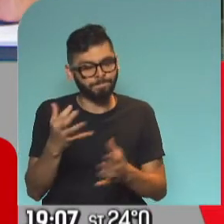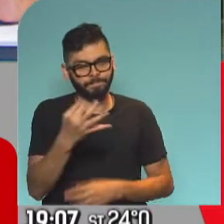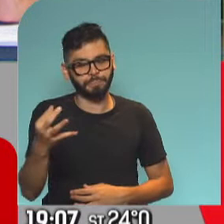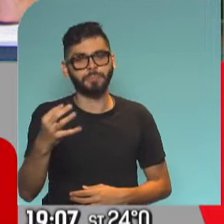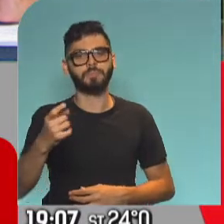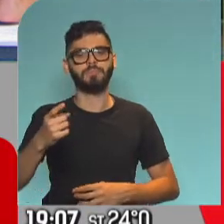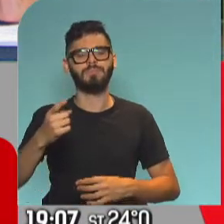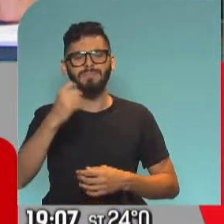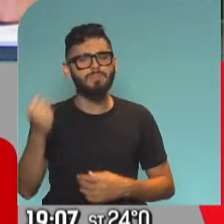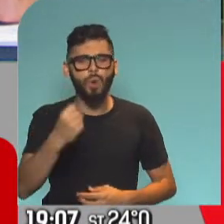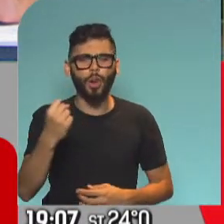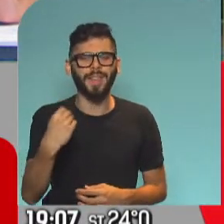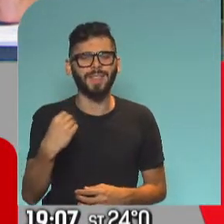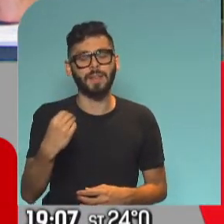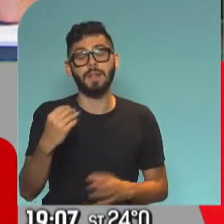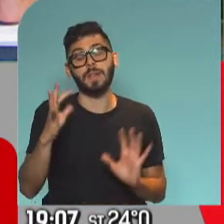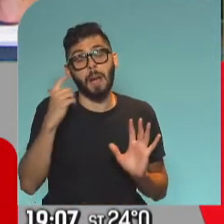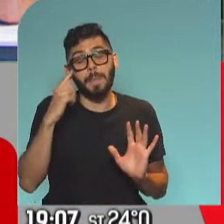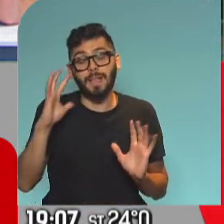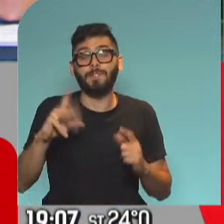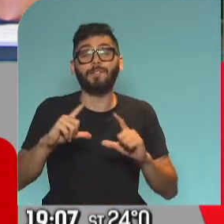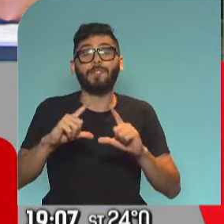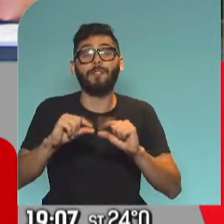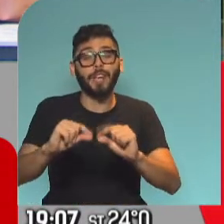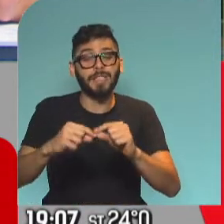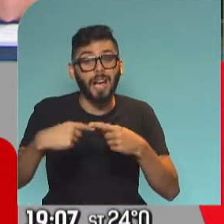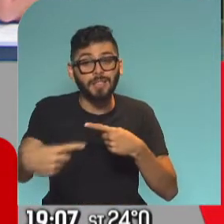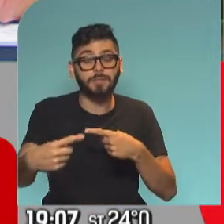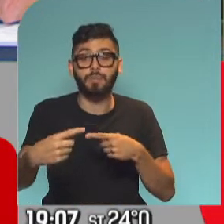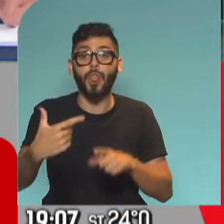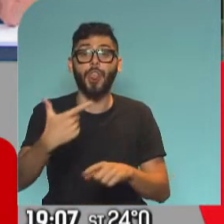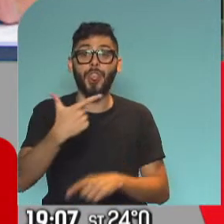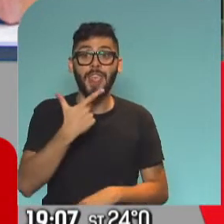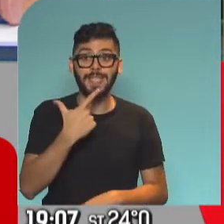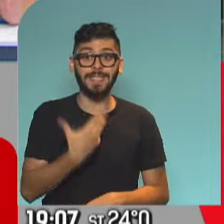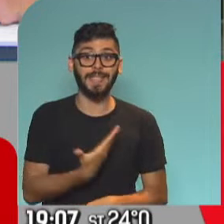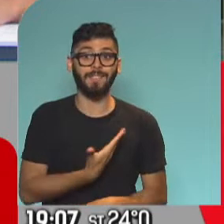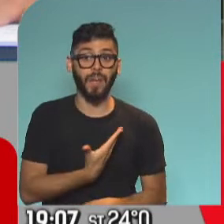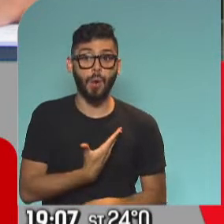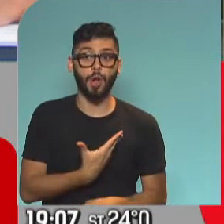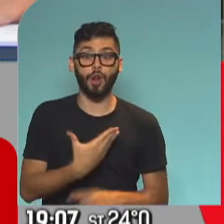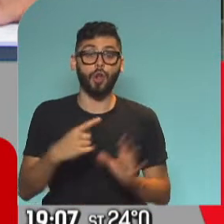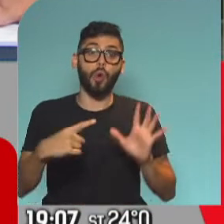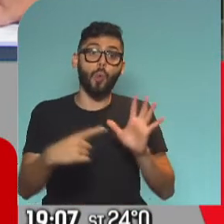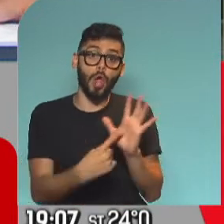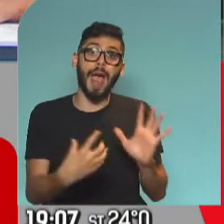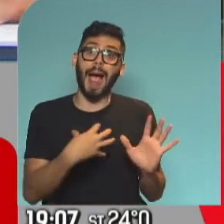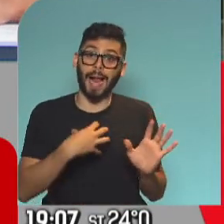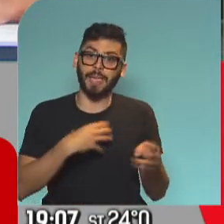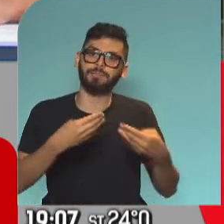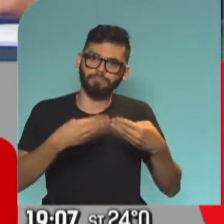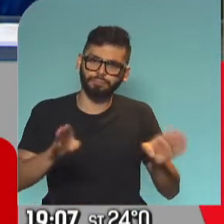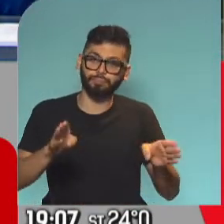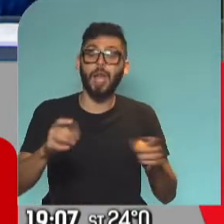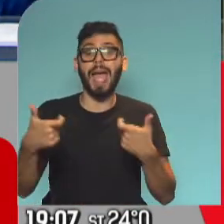bueno, lo importante para pensar en fechas es que 17 de febrero, clases en la Ciudad de Buenos Aires, los gremios en